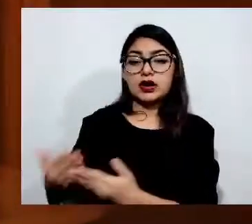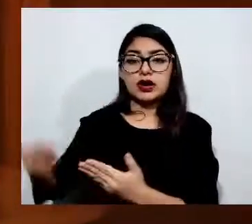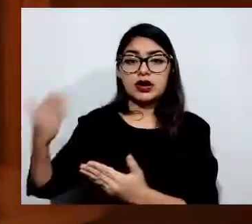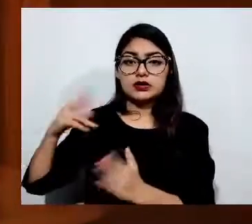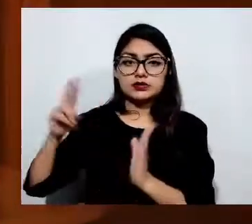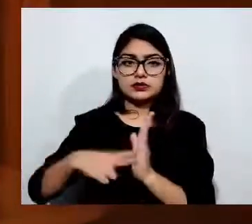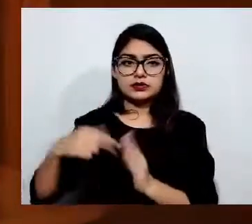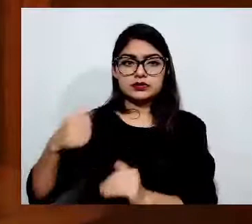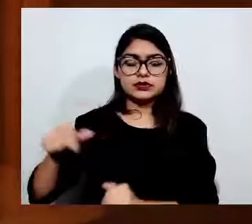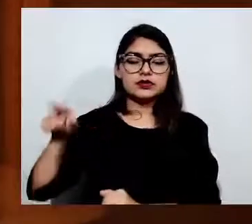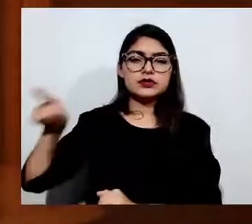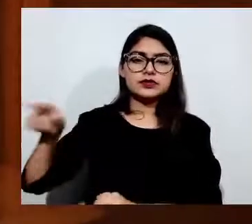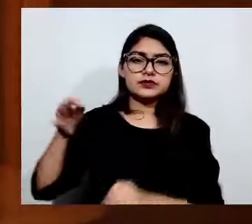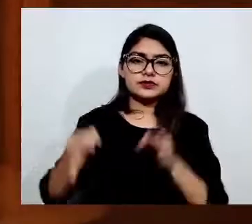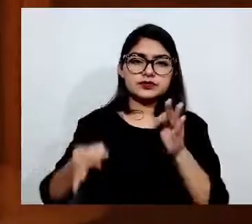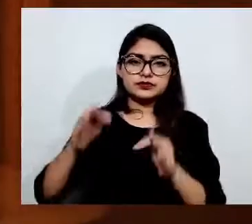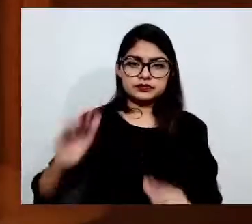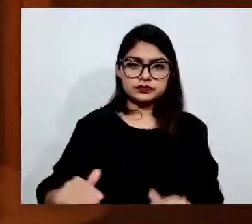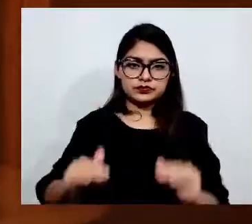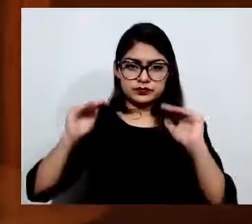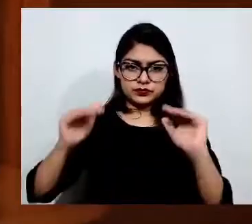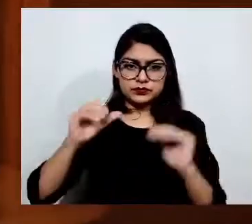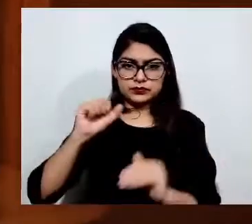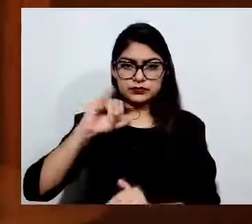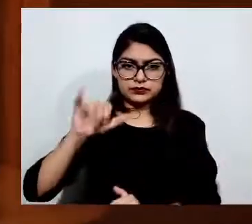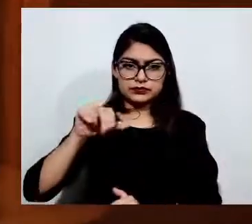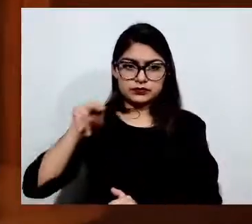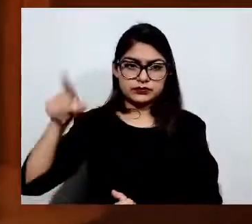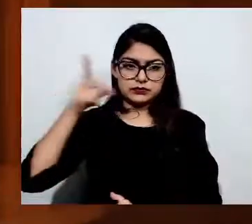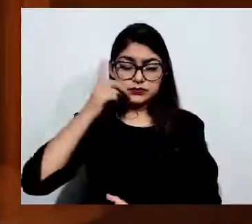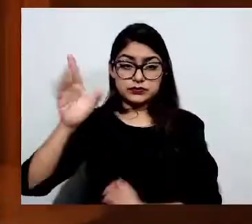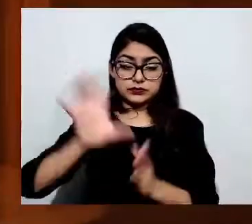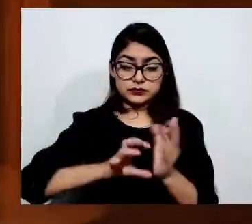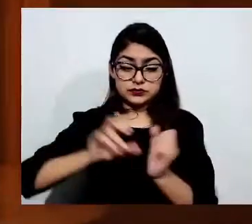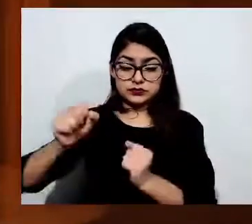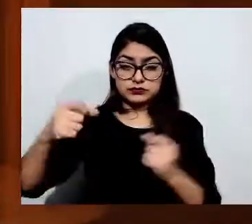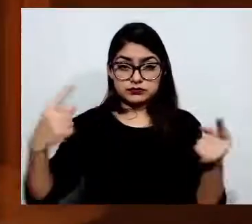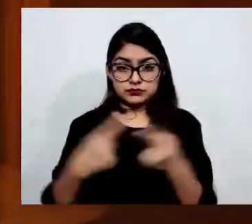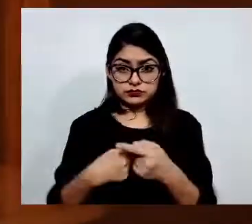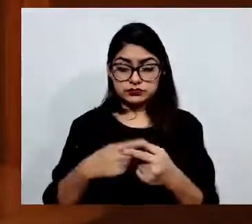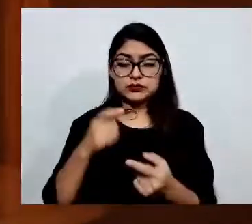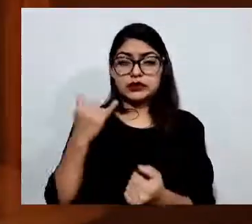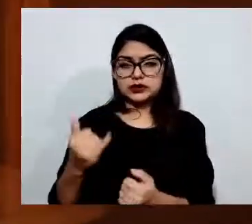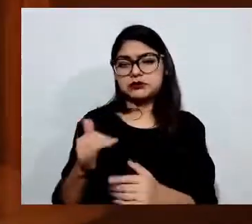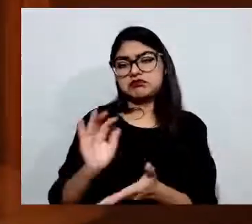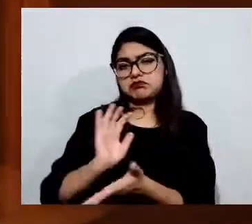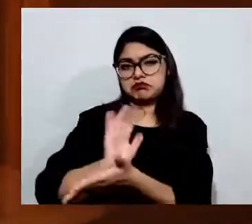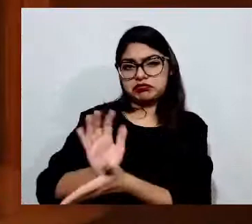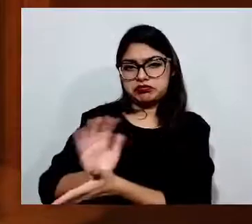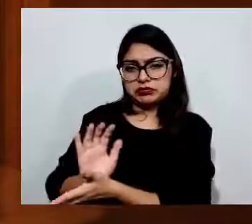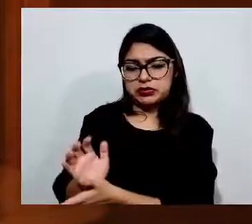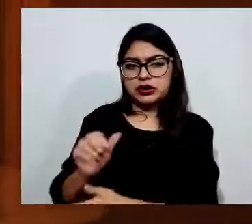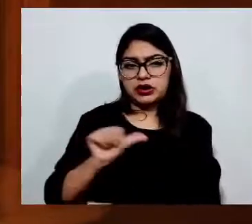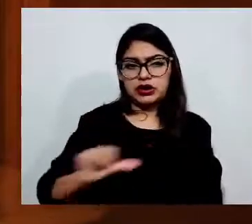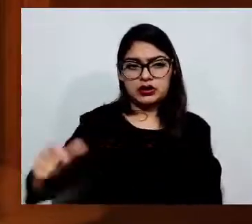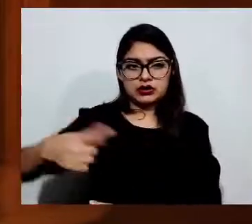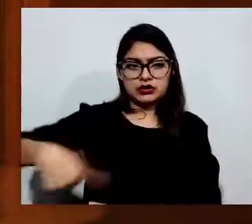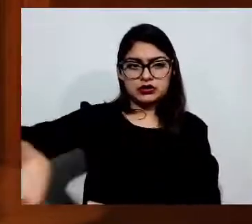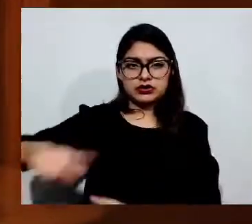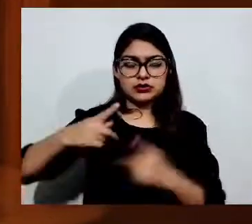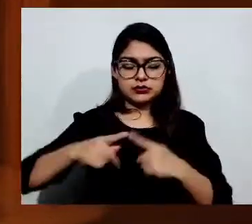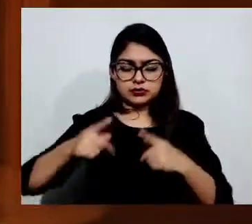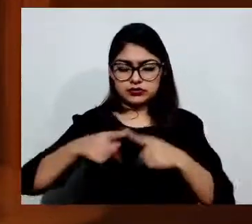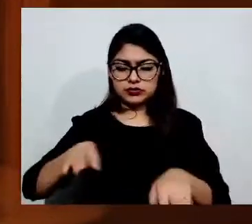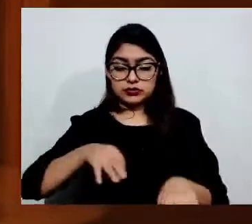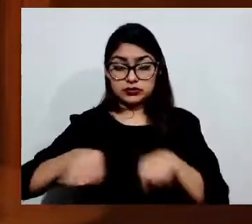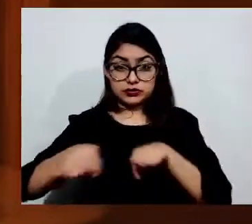inconstitucional y discriminatorio el excluir a las personas trabajadoras del hogar del régimen del